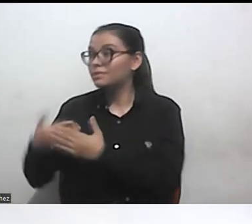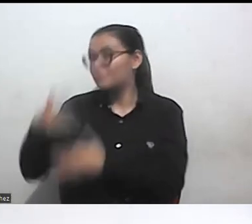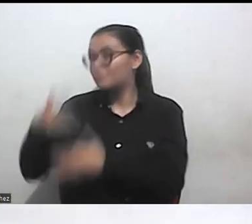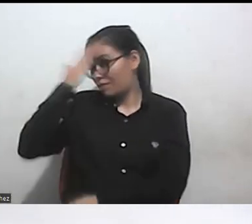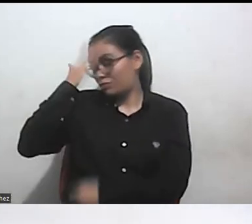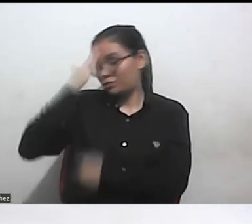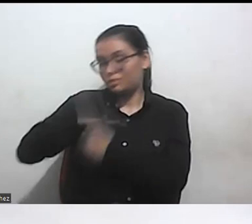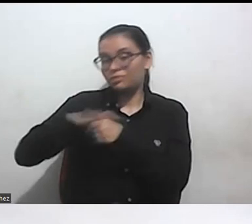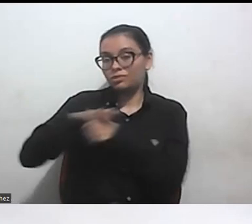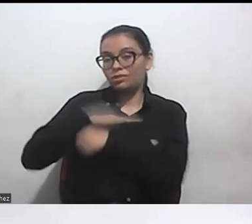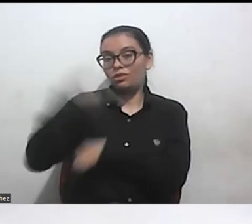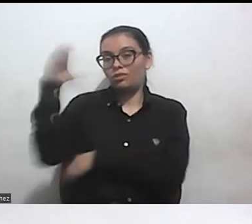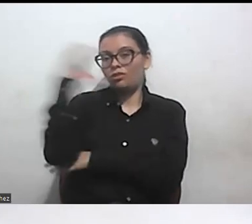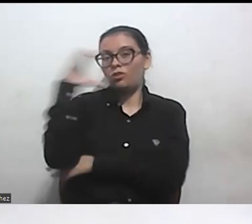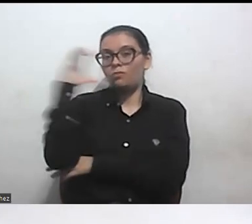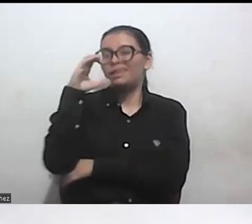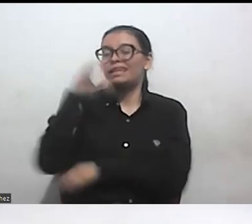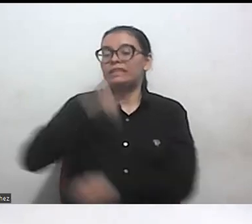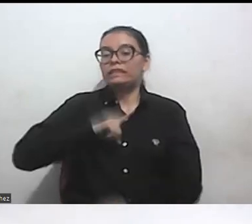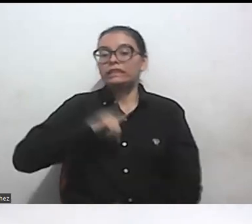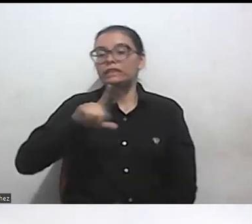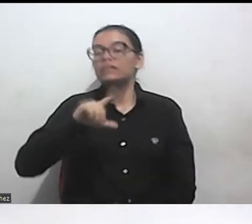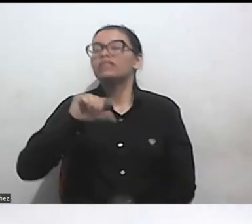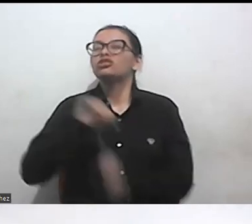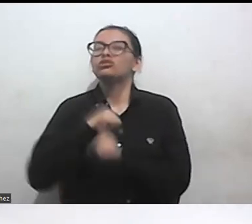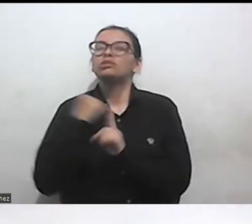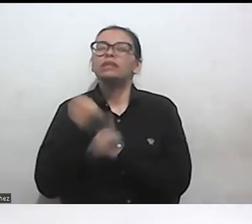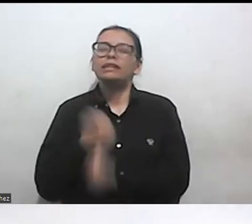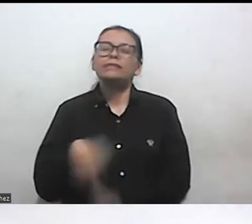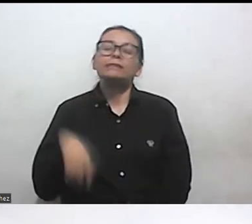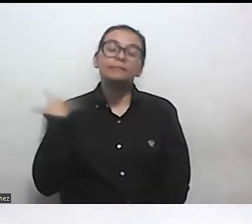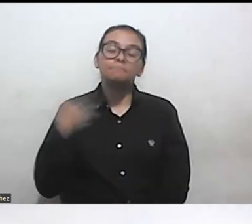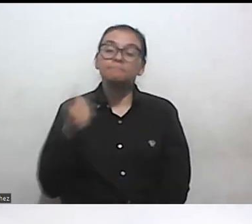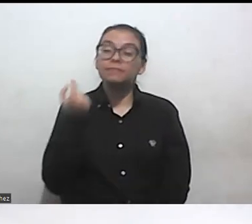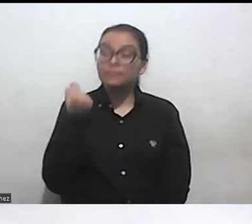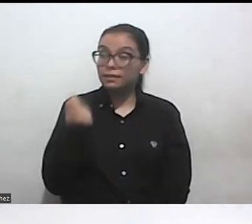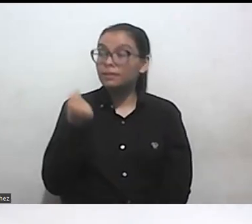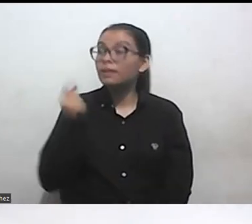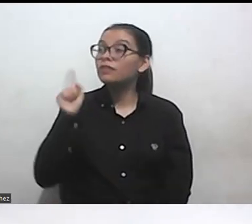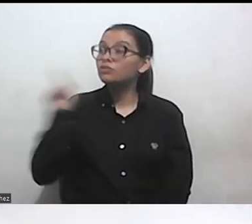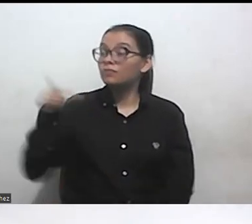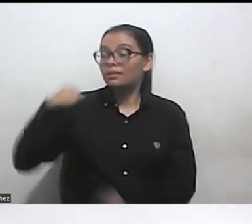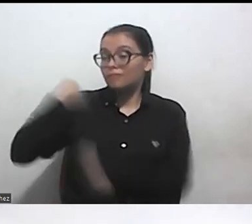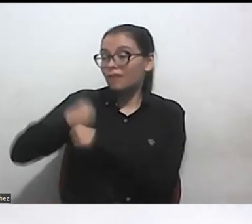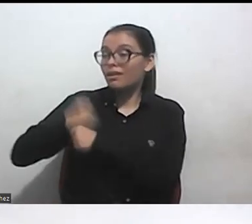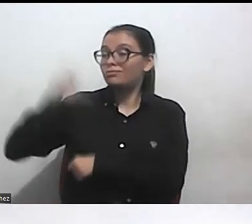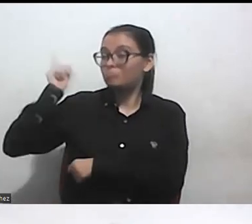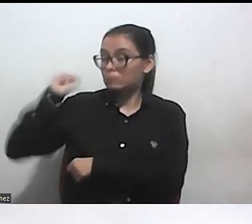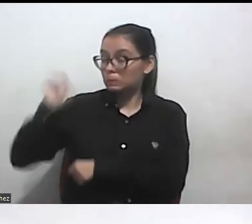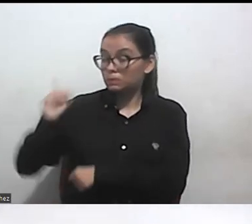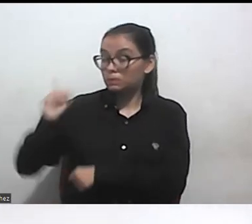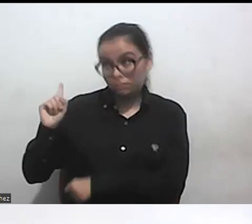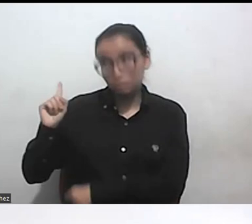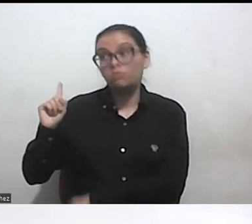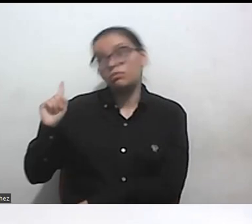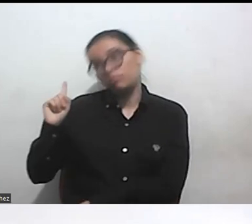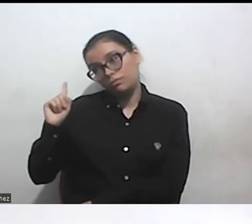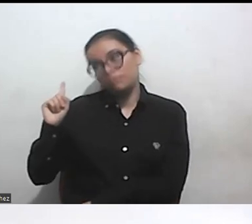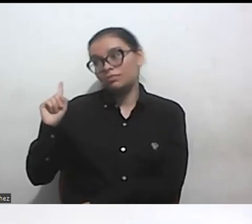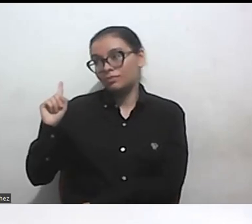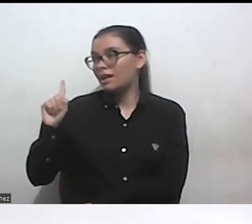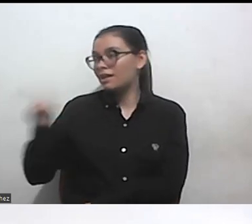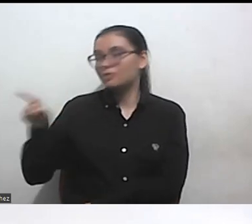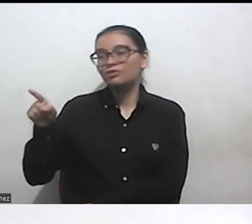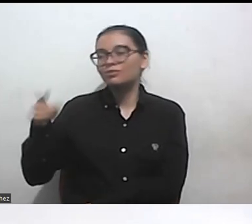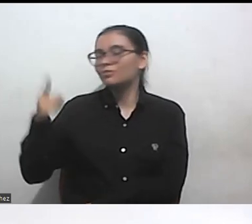líderes sociales es muy riesgosa y el hecho de que usted lleve tantos años en ese trabajo pues habla de su pasión y